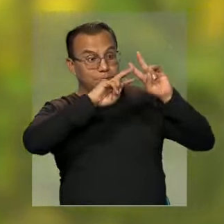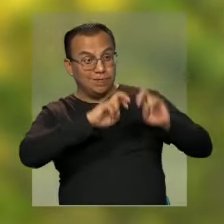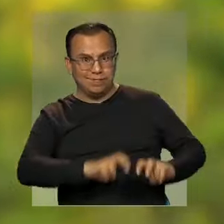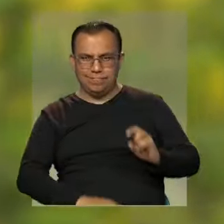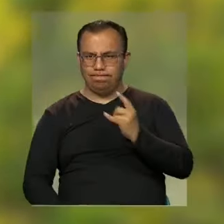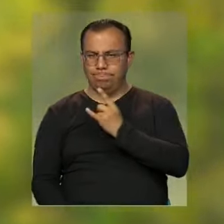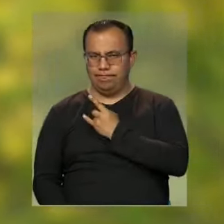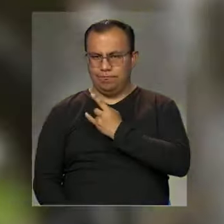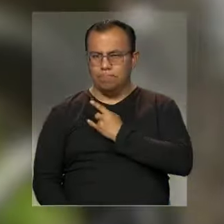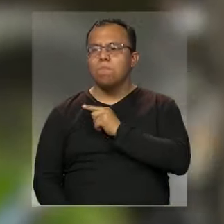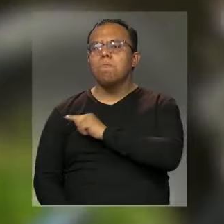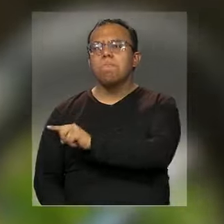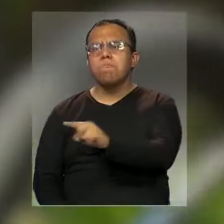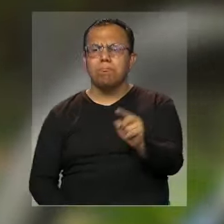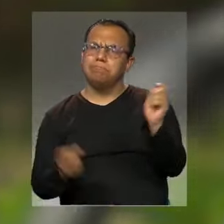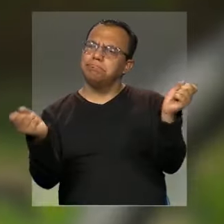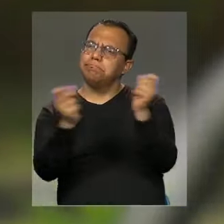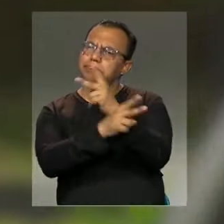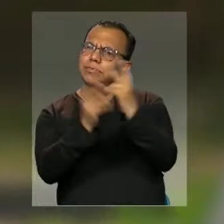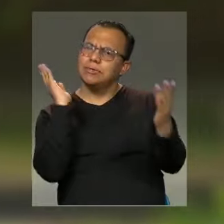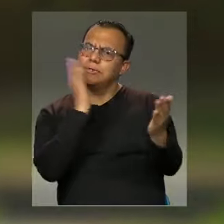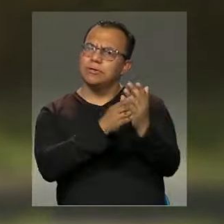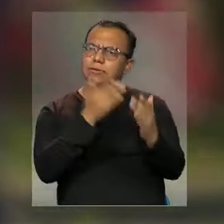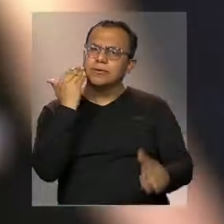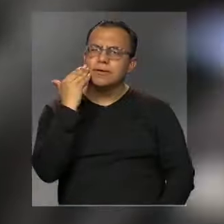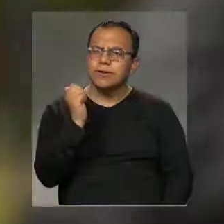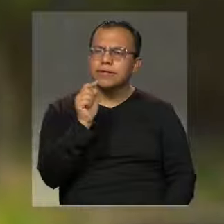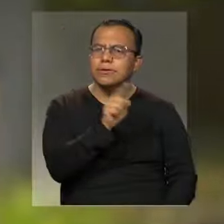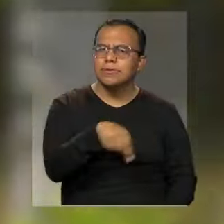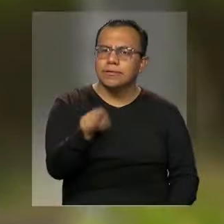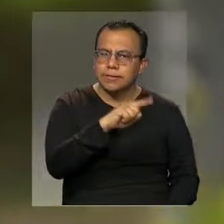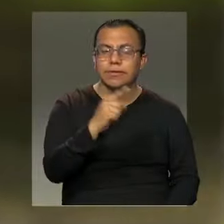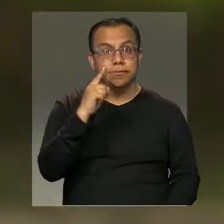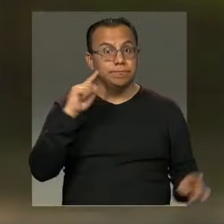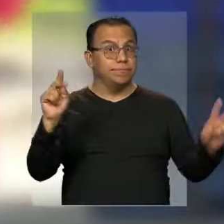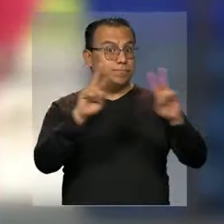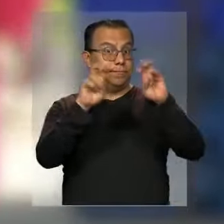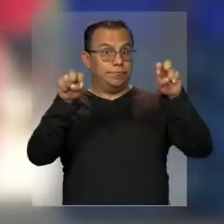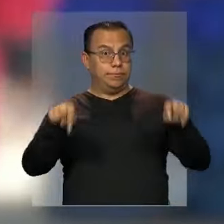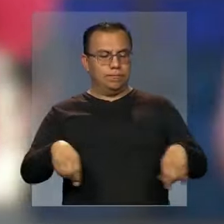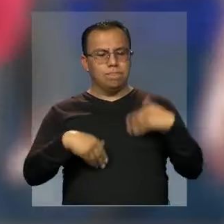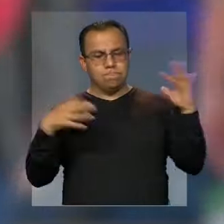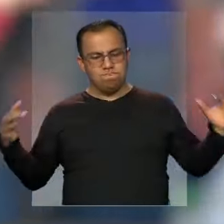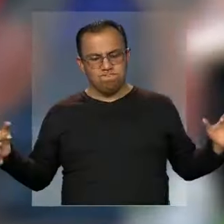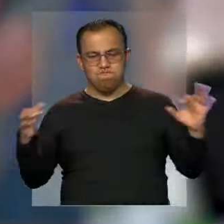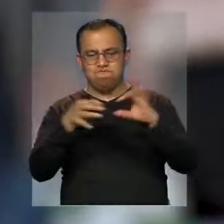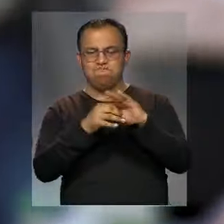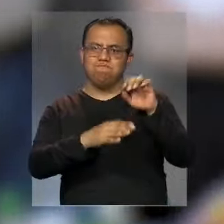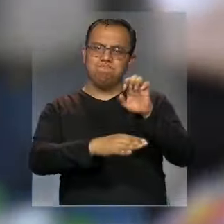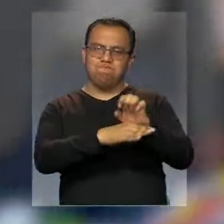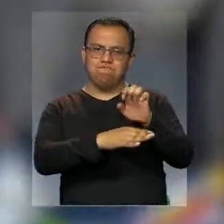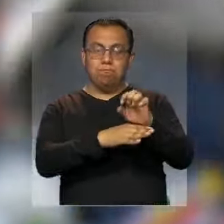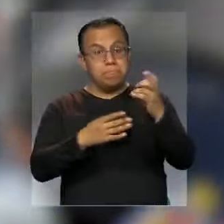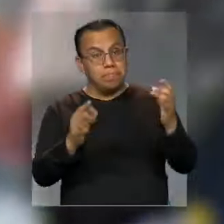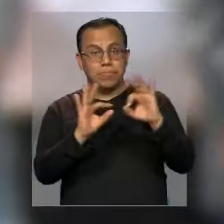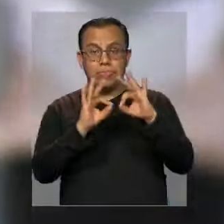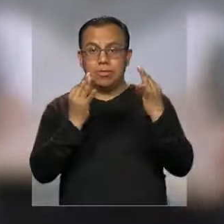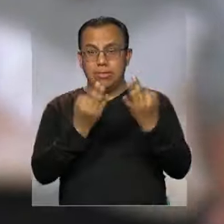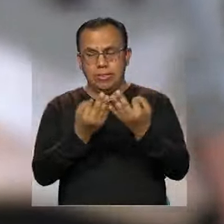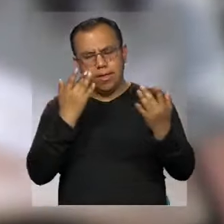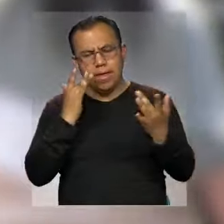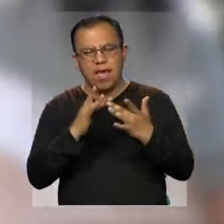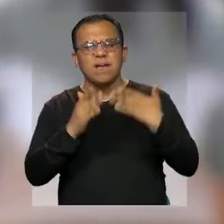las universidades, las violencias en contra de las mujeres deben ser abordadas en articulación con las entidades, familias